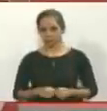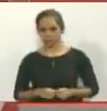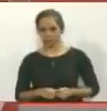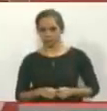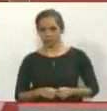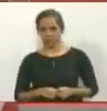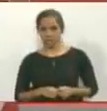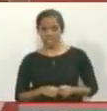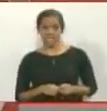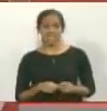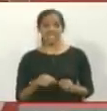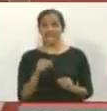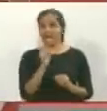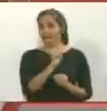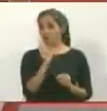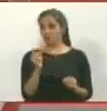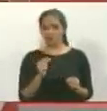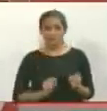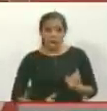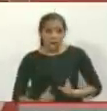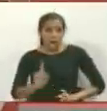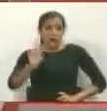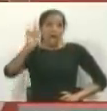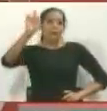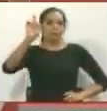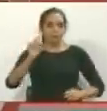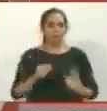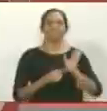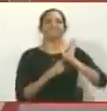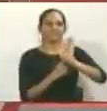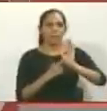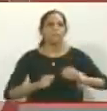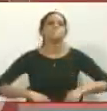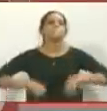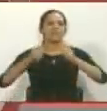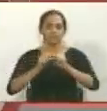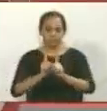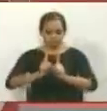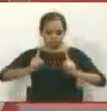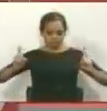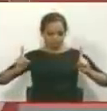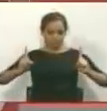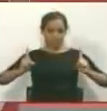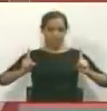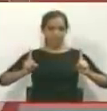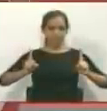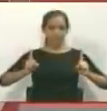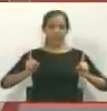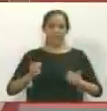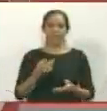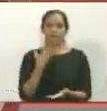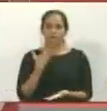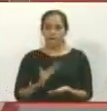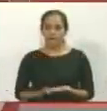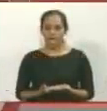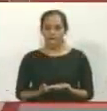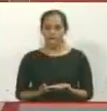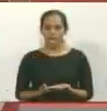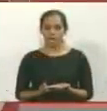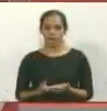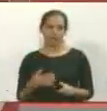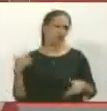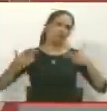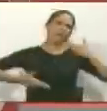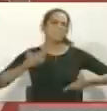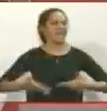si sale alguno a decir algo, le voy a mostrar un poquito más. y van a quedar paralizados. No, malandros, vale,